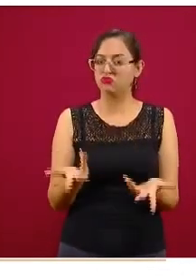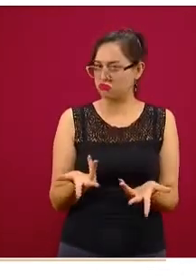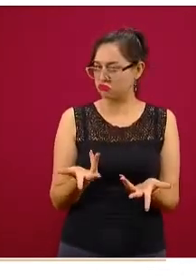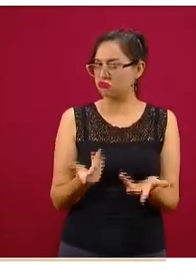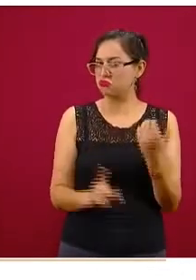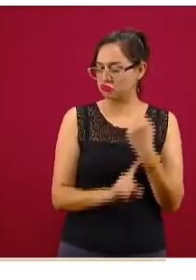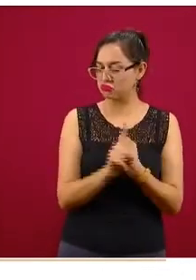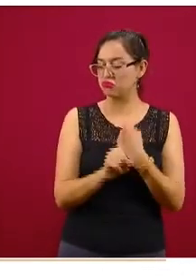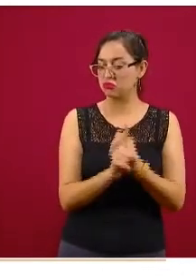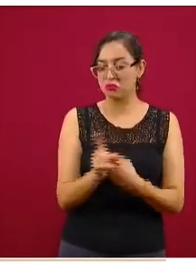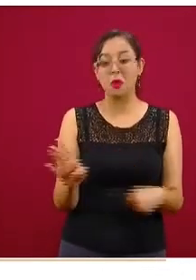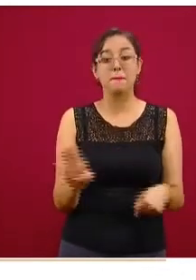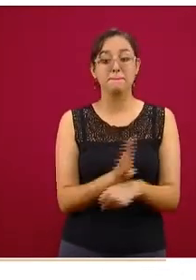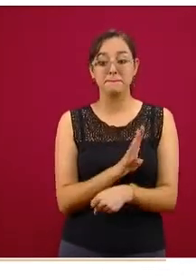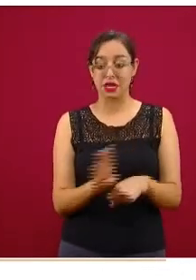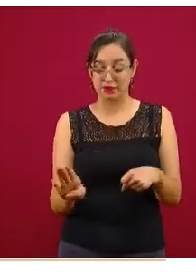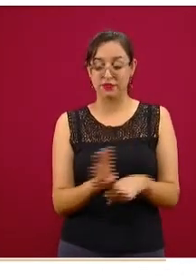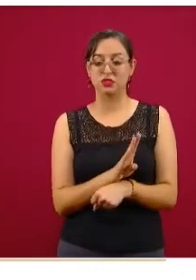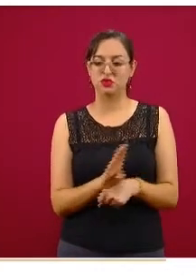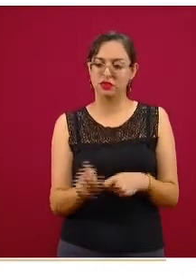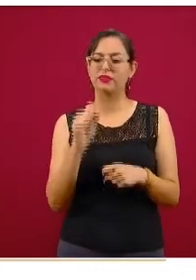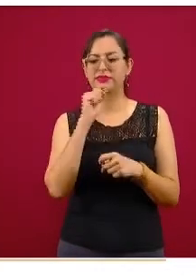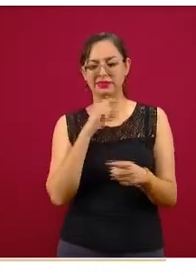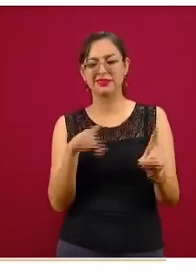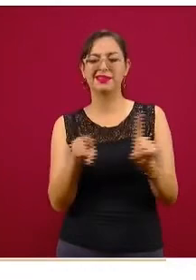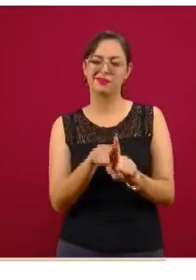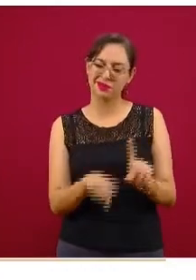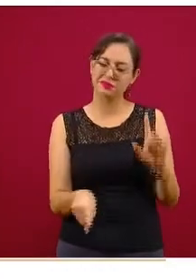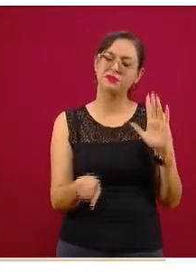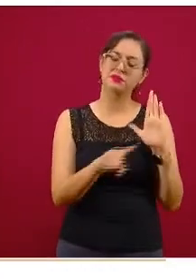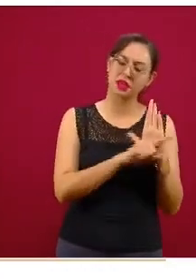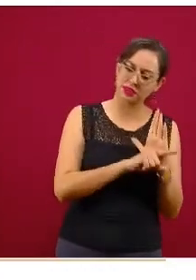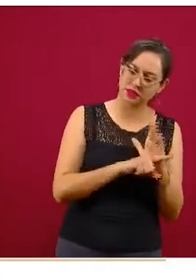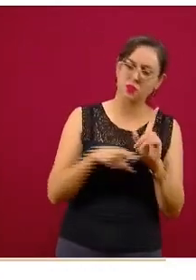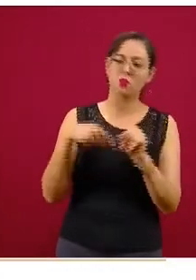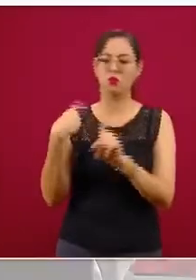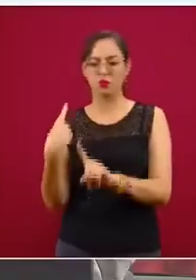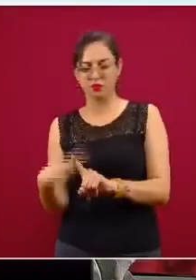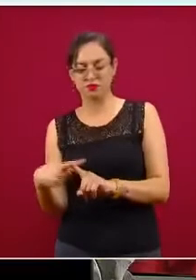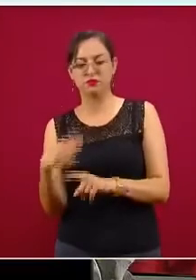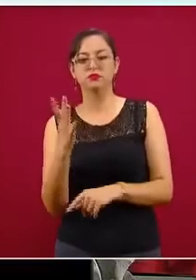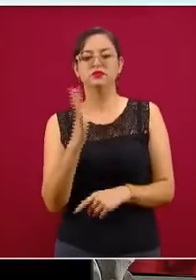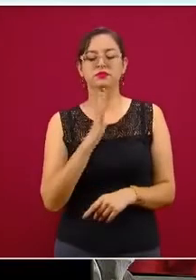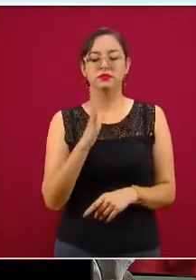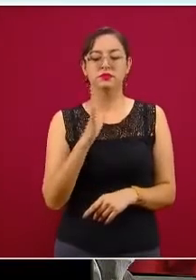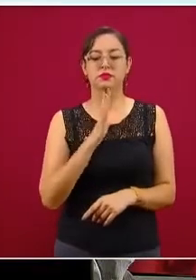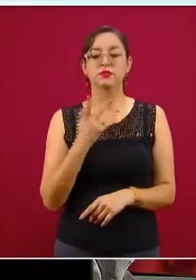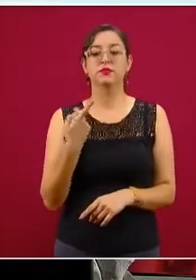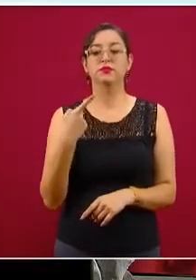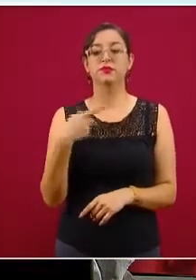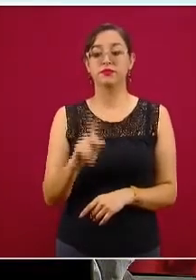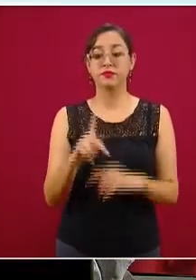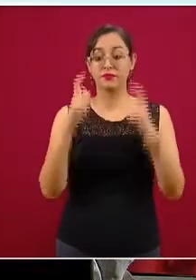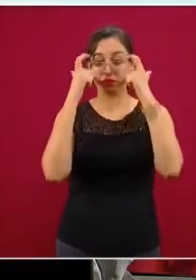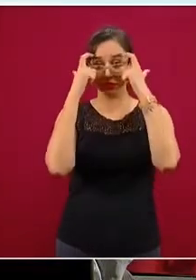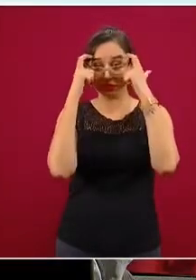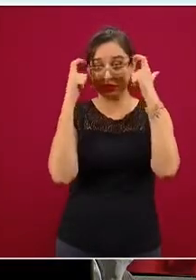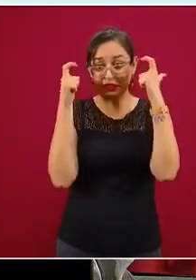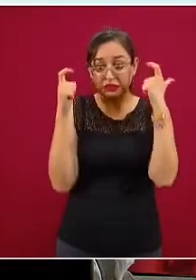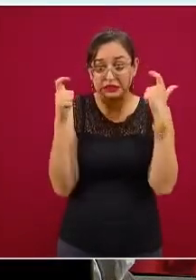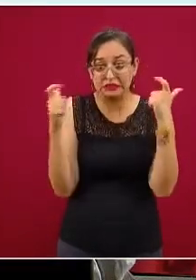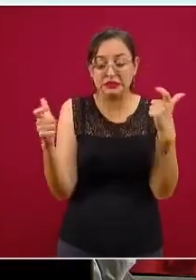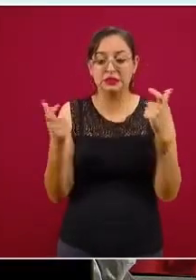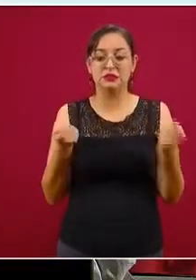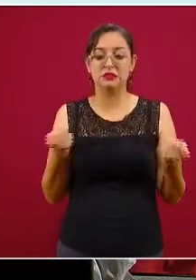por supuesto, no todo es a favor, hay situaciones en contra, pero el manejo del estrés emocional.